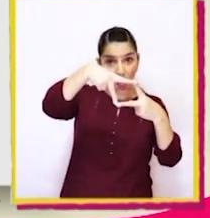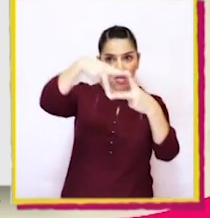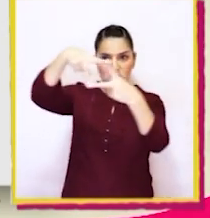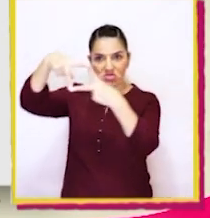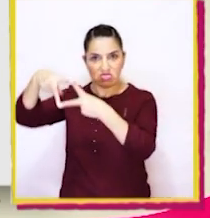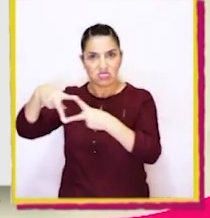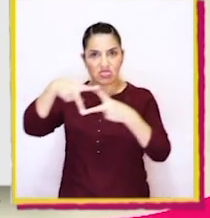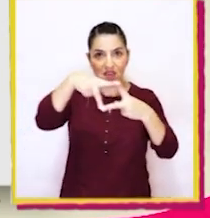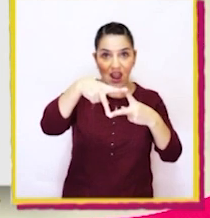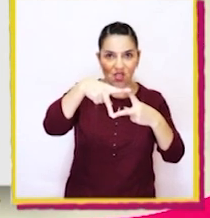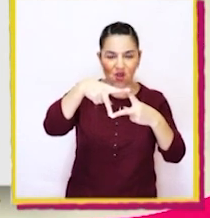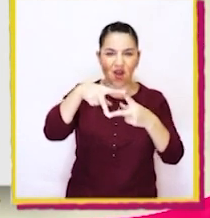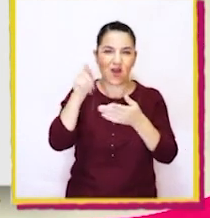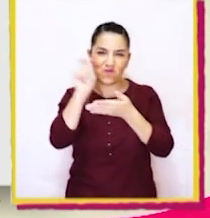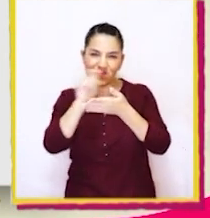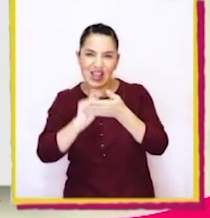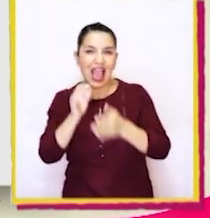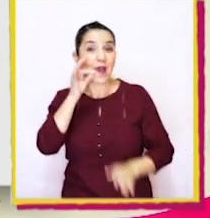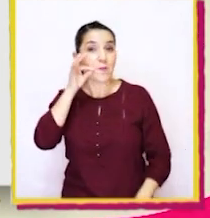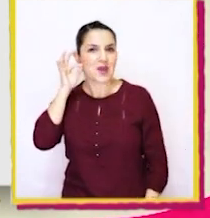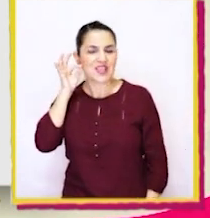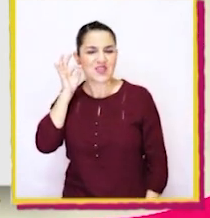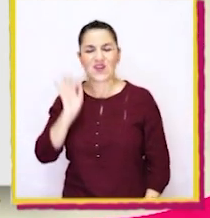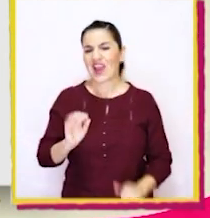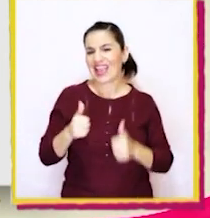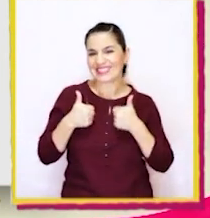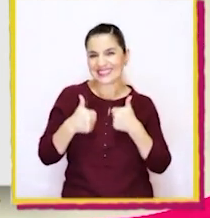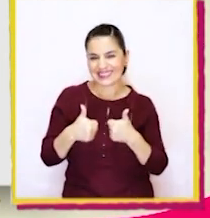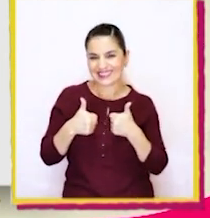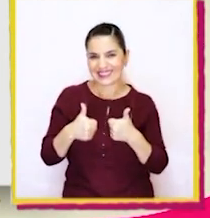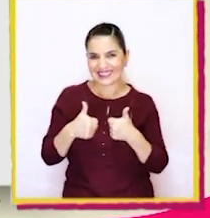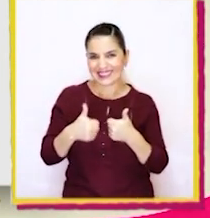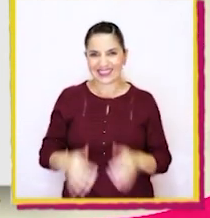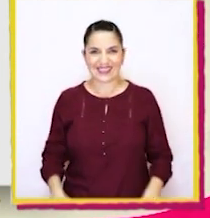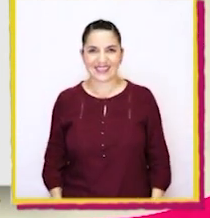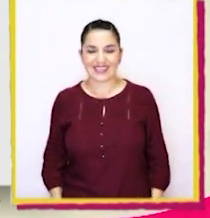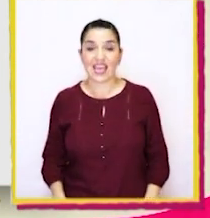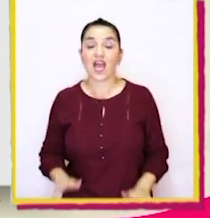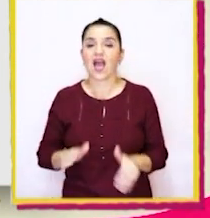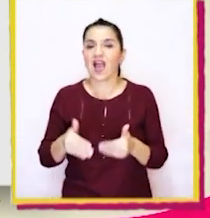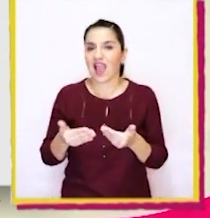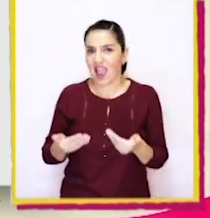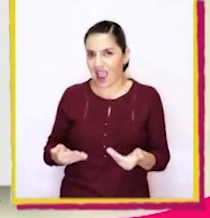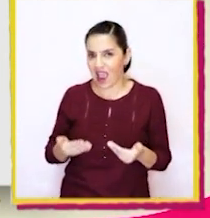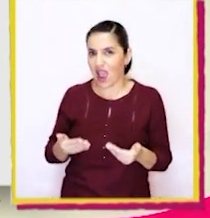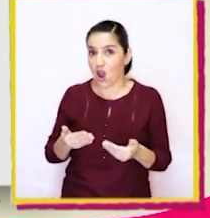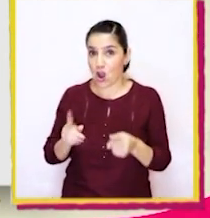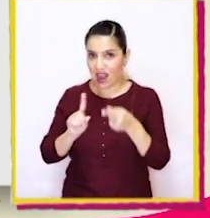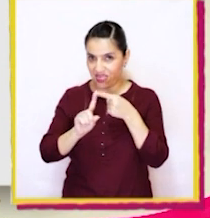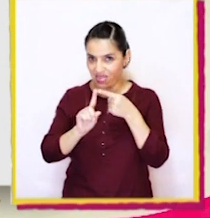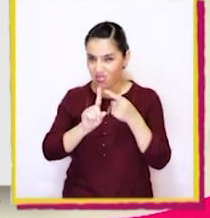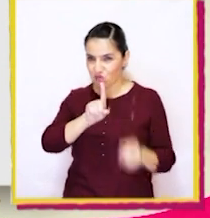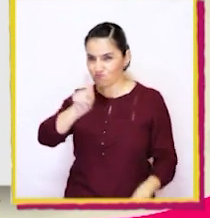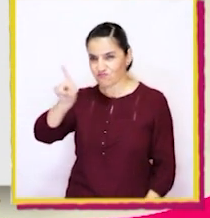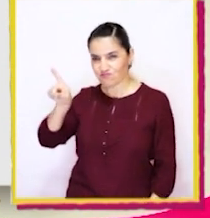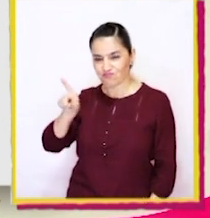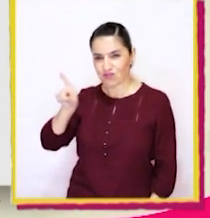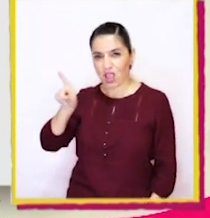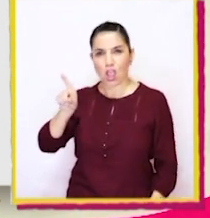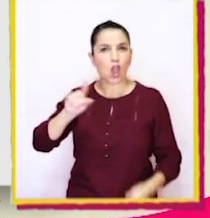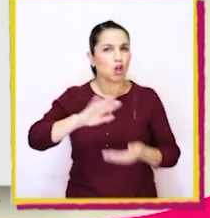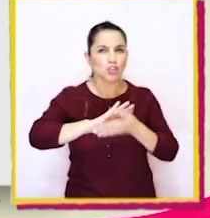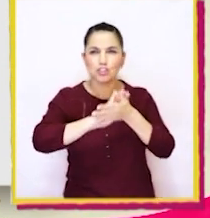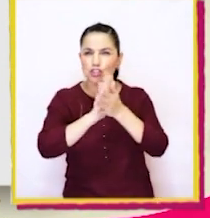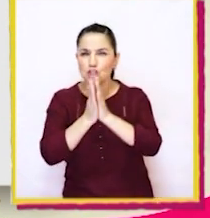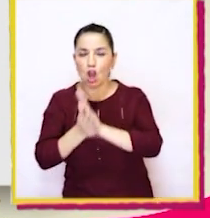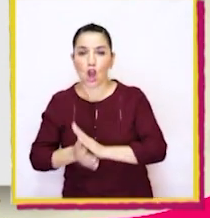que observen para pintarlos de amarillo. ¡Excelente! Ahora apunten con su dedo